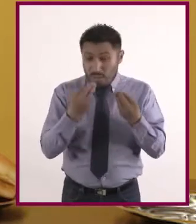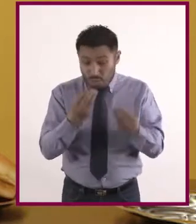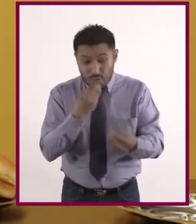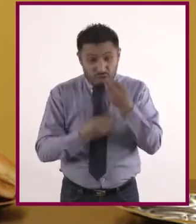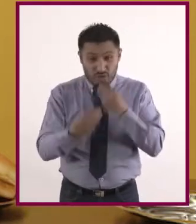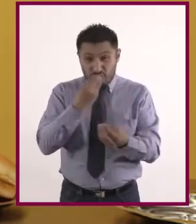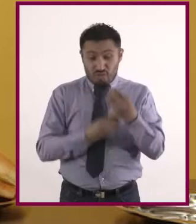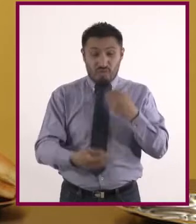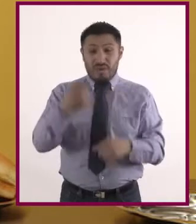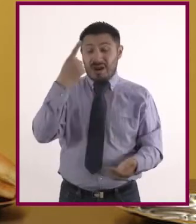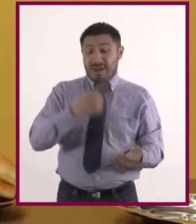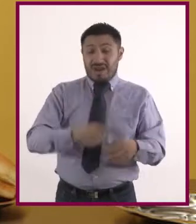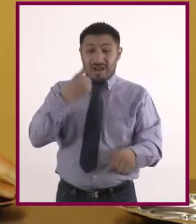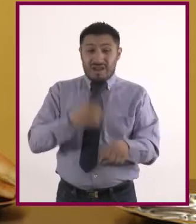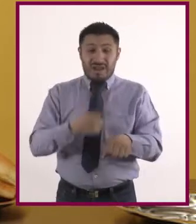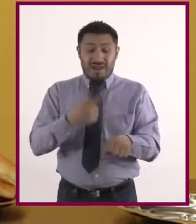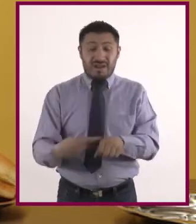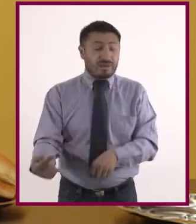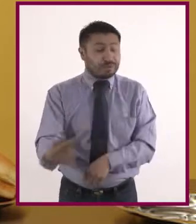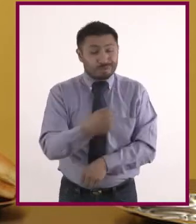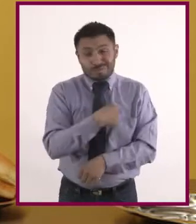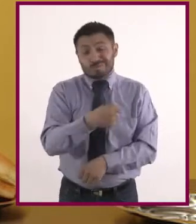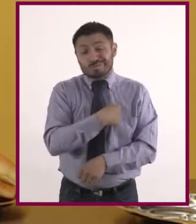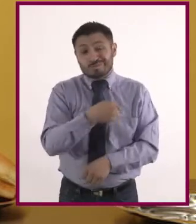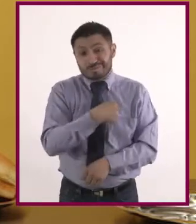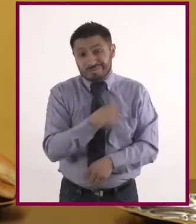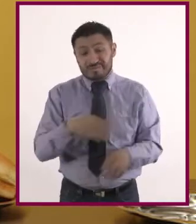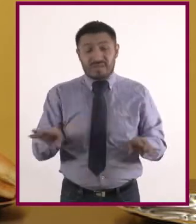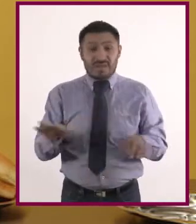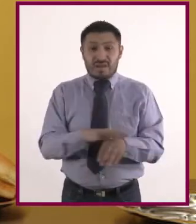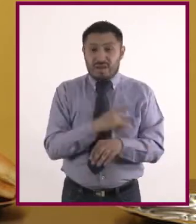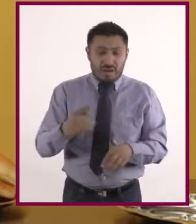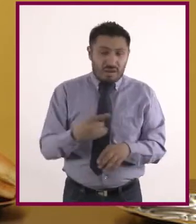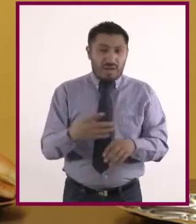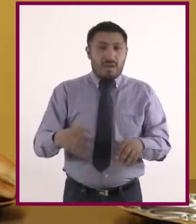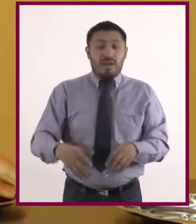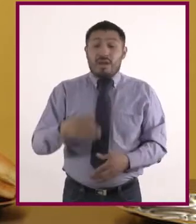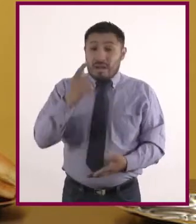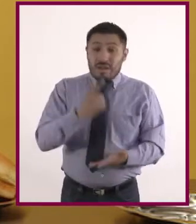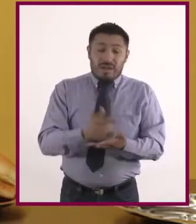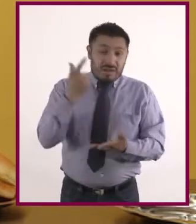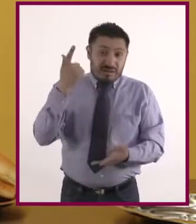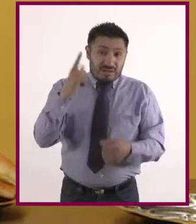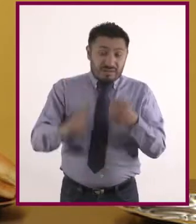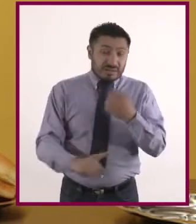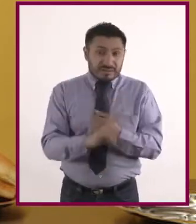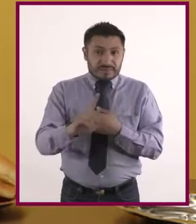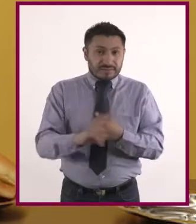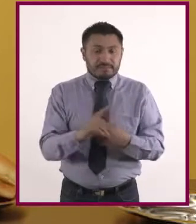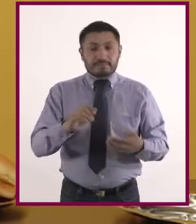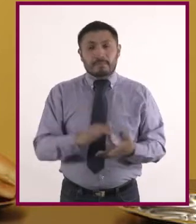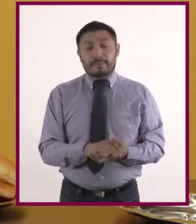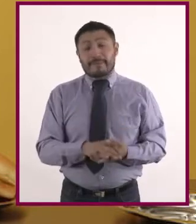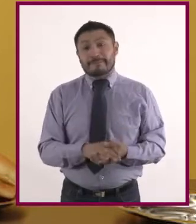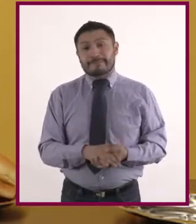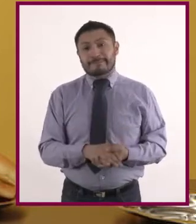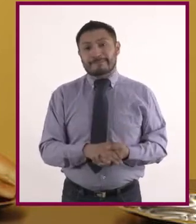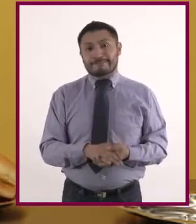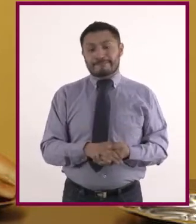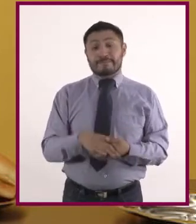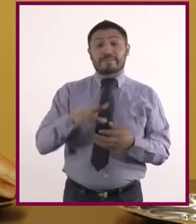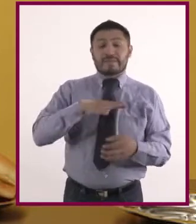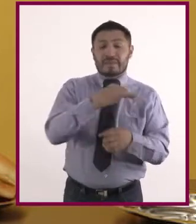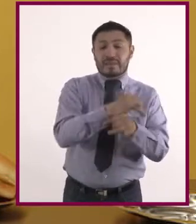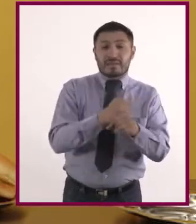enfermedades son enfermedades cardiovasculares. La investigadora F. Crowe realizó un estudio durante 11 años donde participaron 45